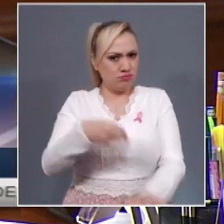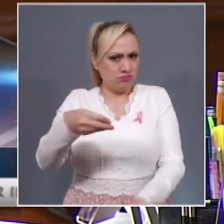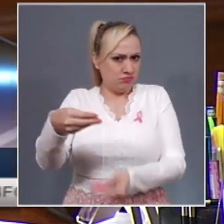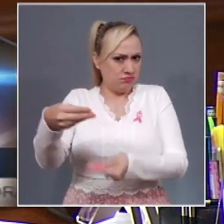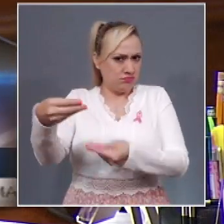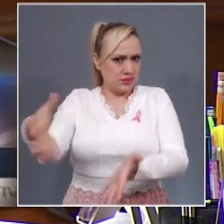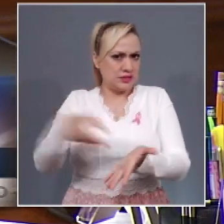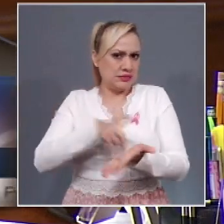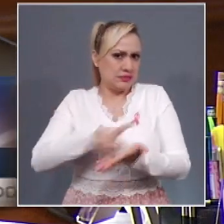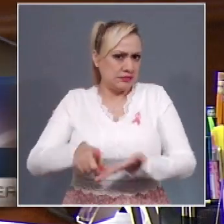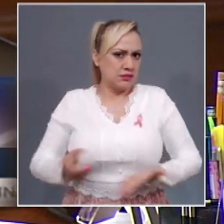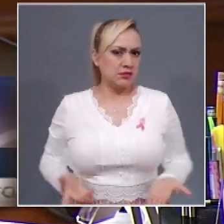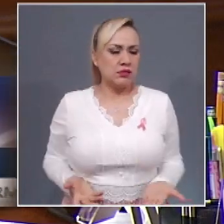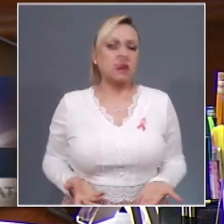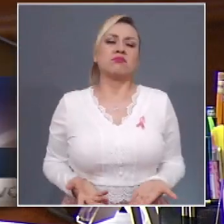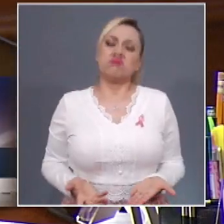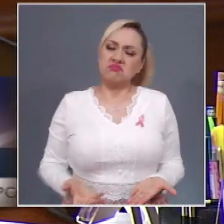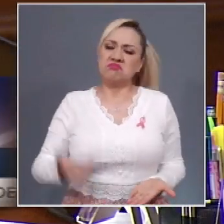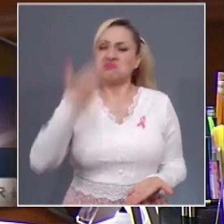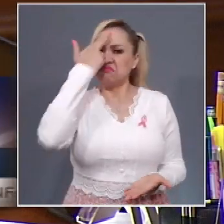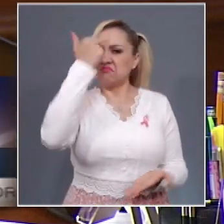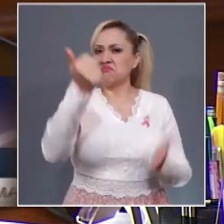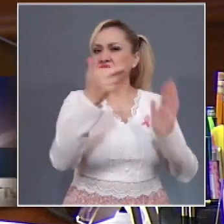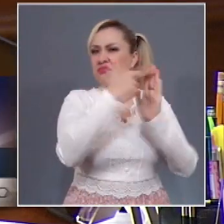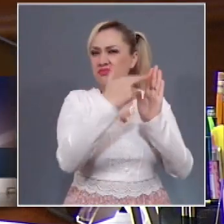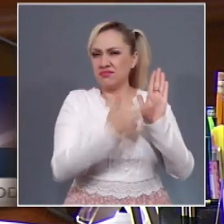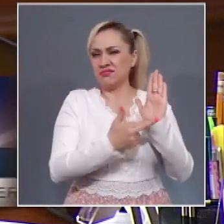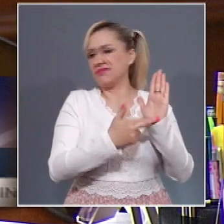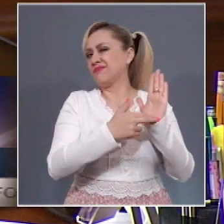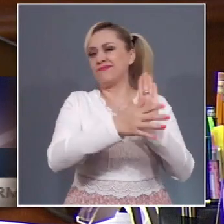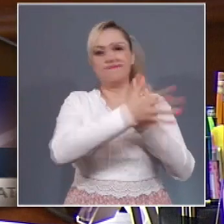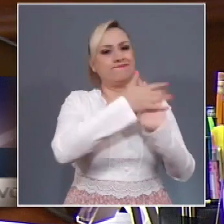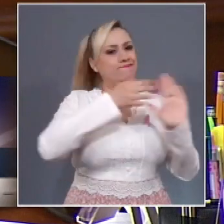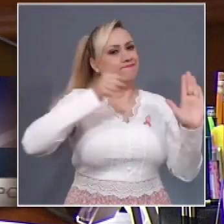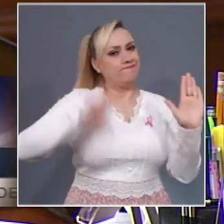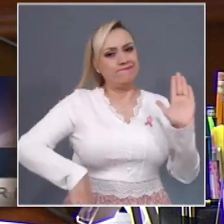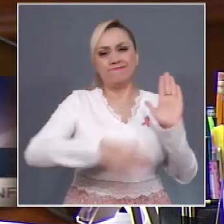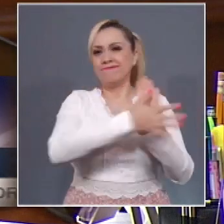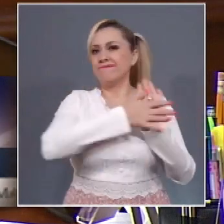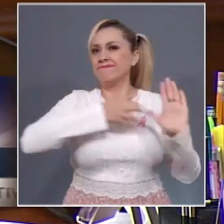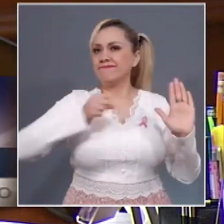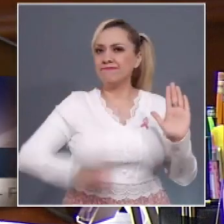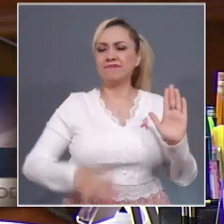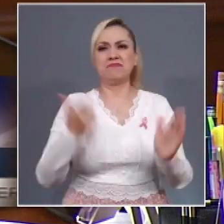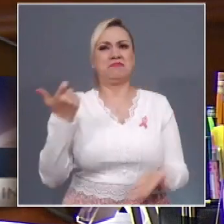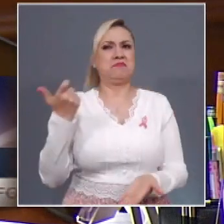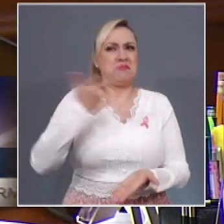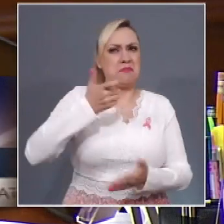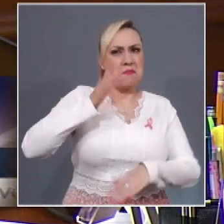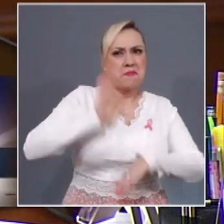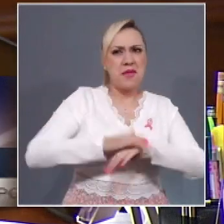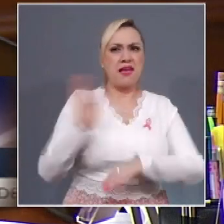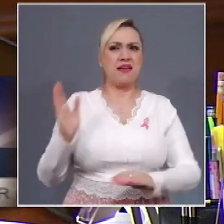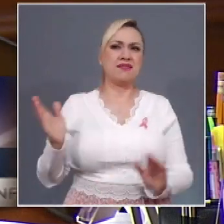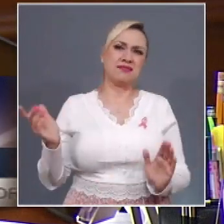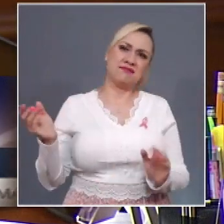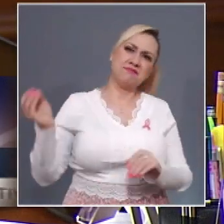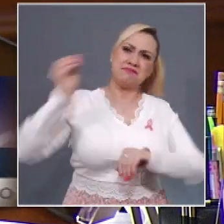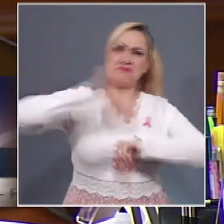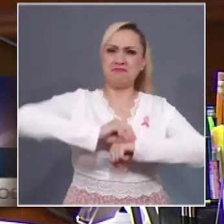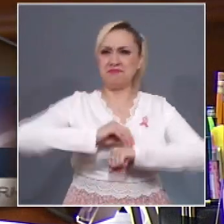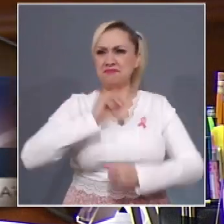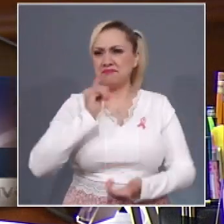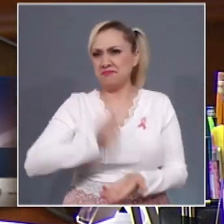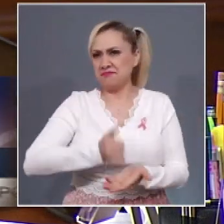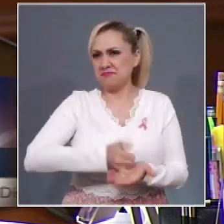invalidez de diversas disposiciones que regulan cobros por servicio de alumbrado público debido a que el legislador oaxaqueño fijó